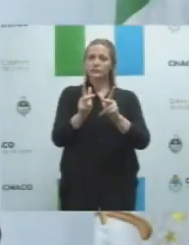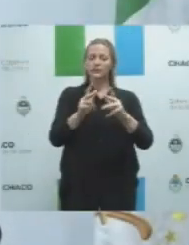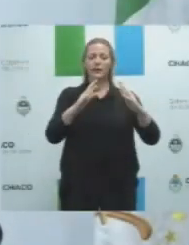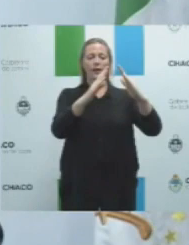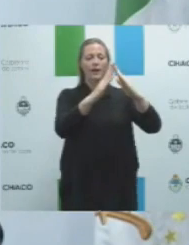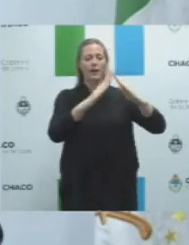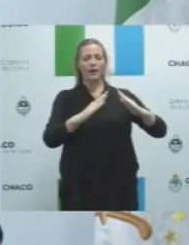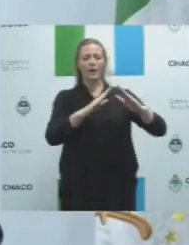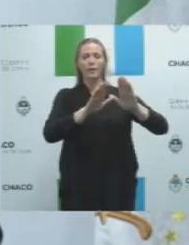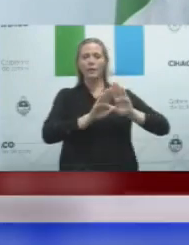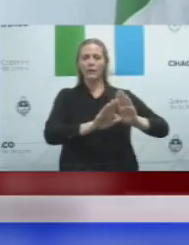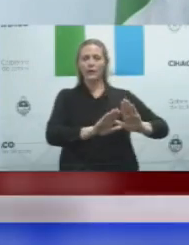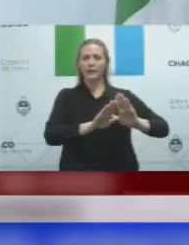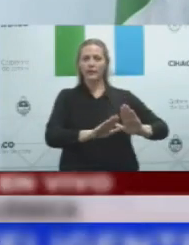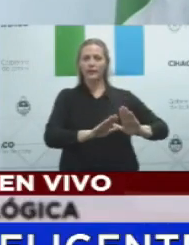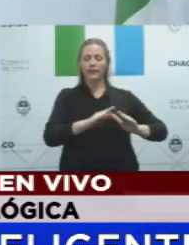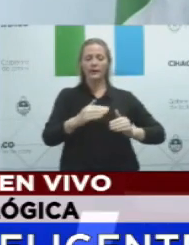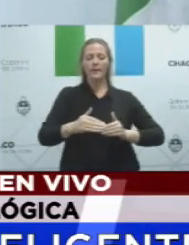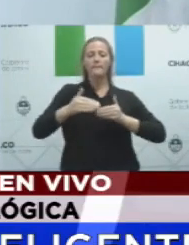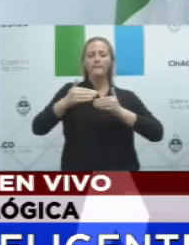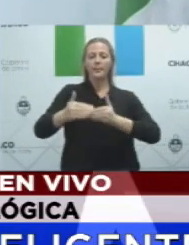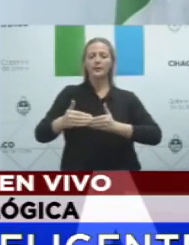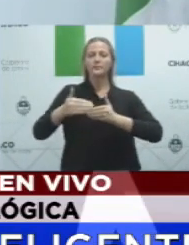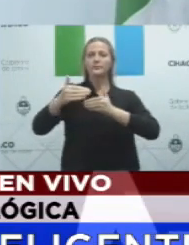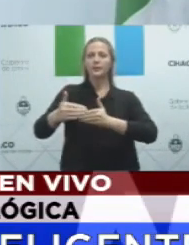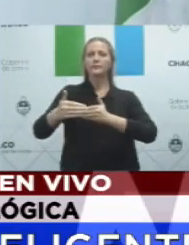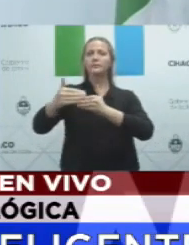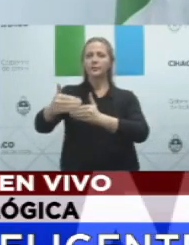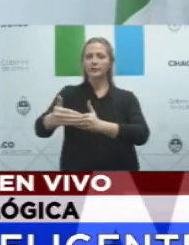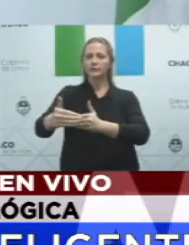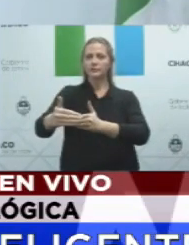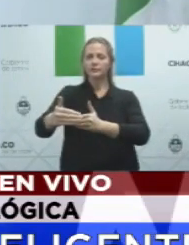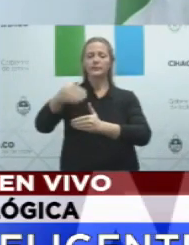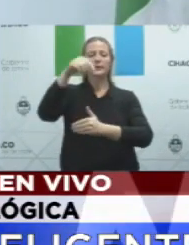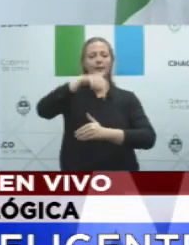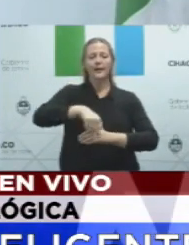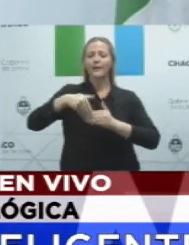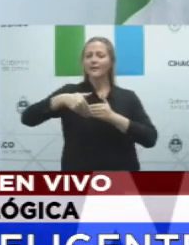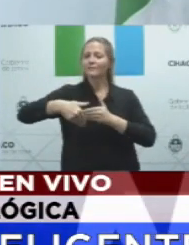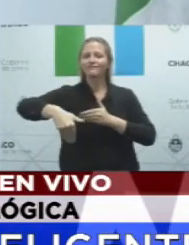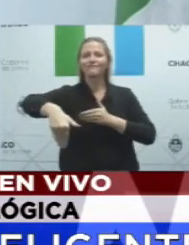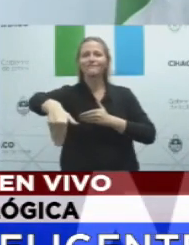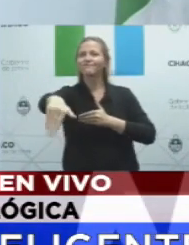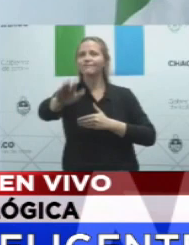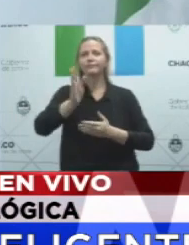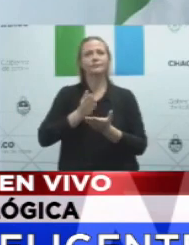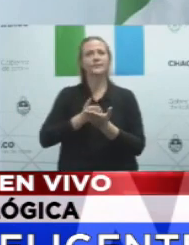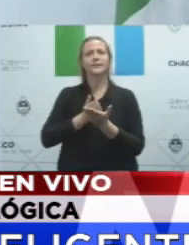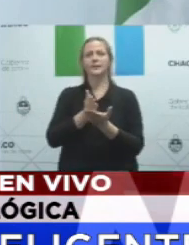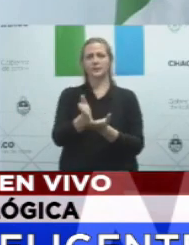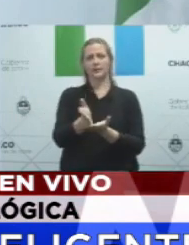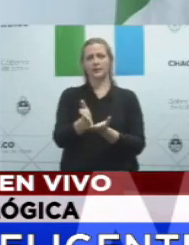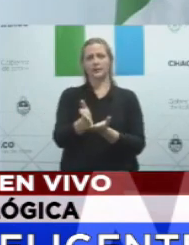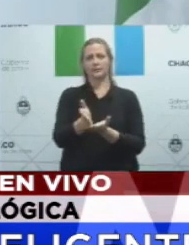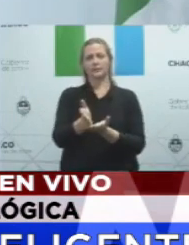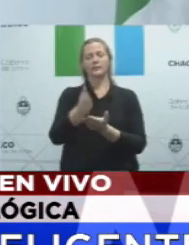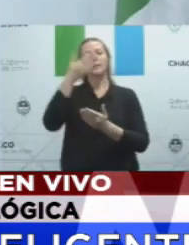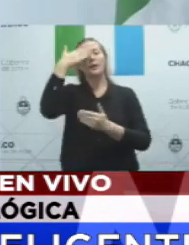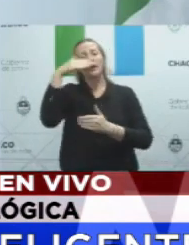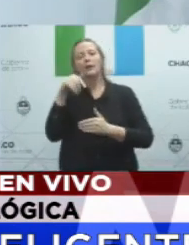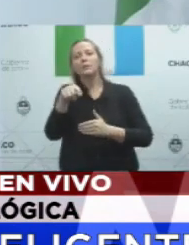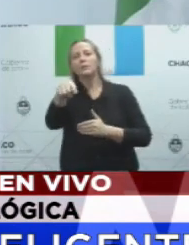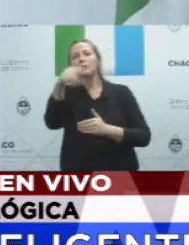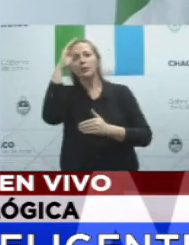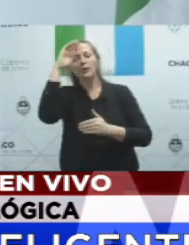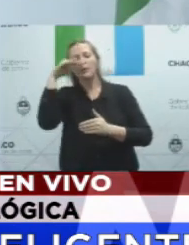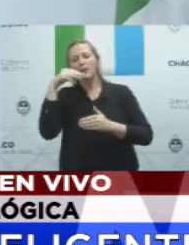Tenerla de aquí a un tiempo determinado con un horizonte claro y definido. Nosotros creemos que la cuarentena debe proseguir hasta el